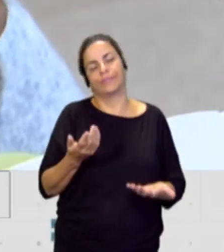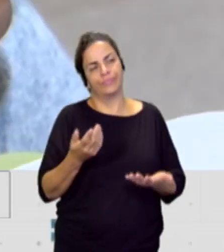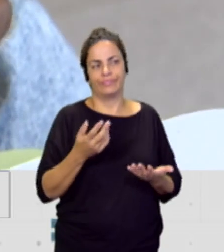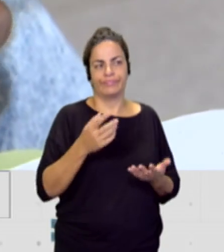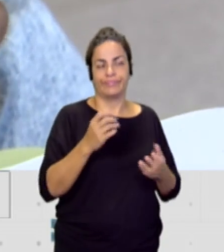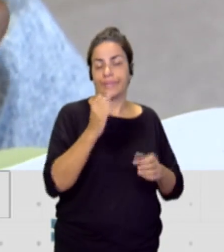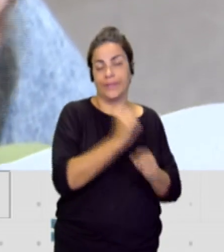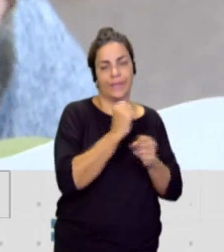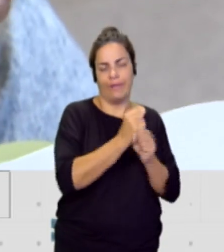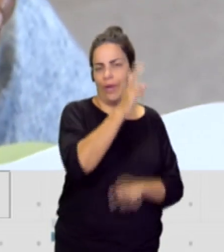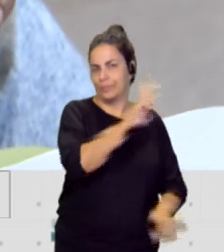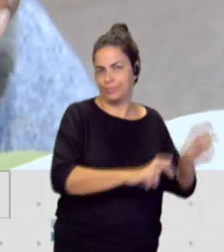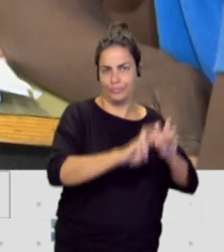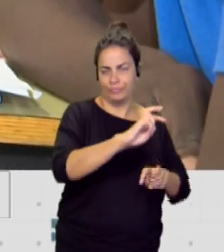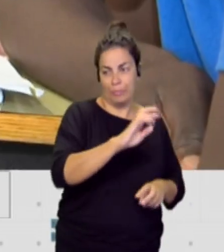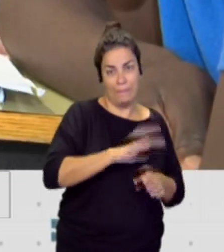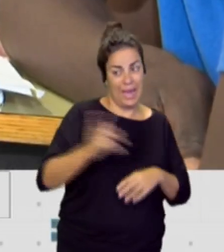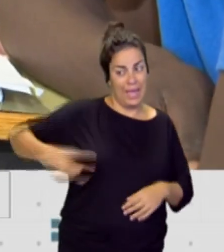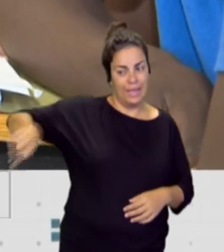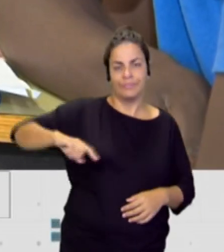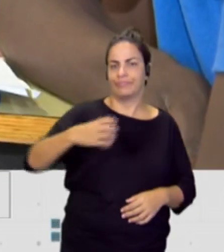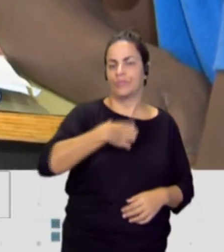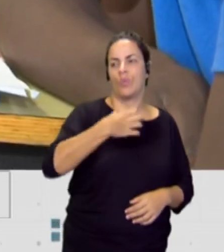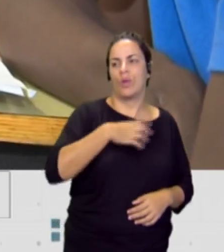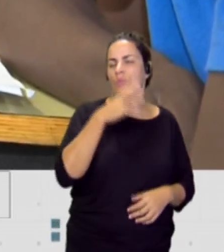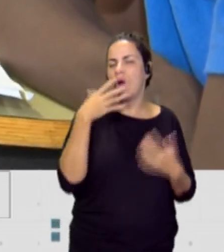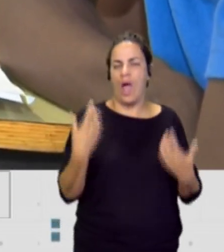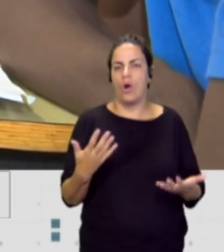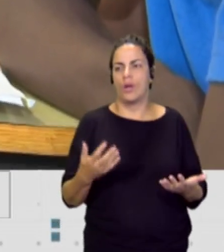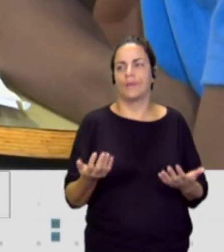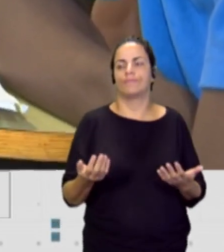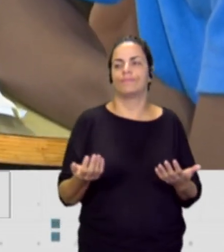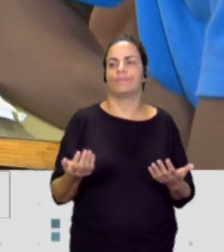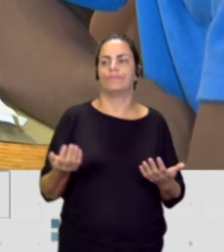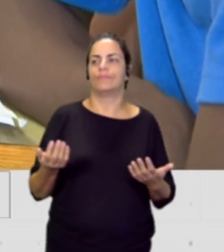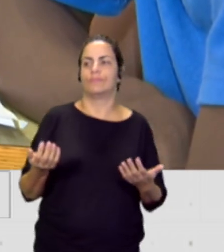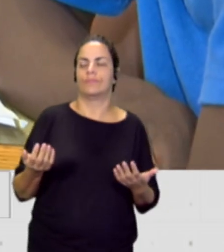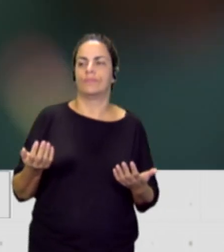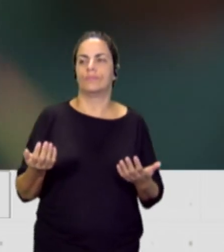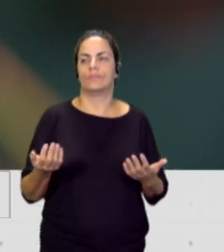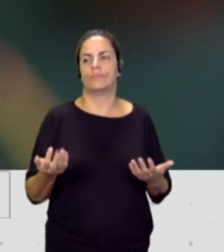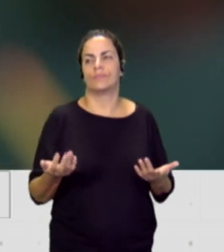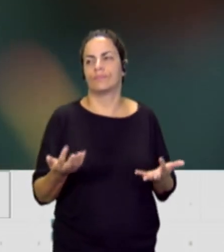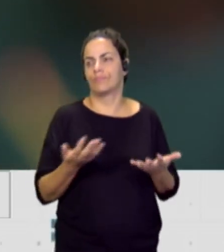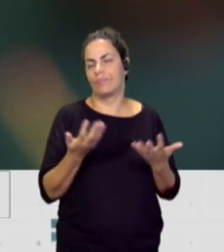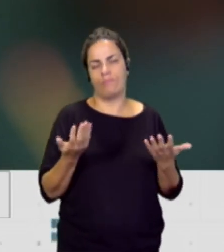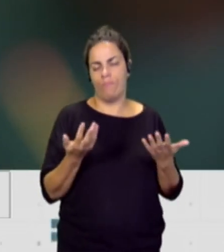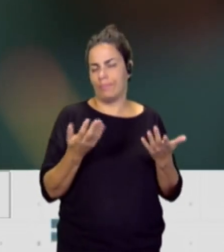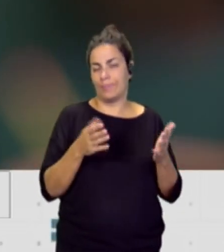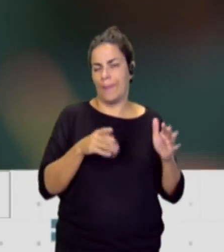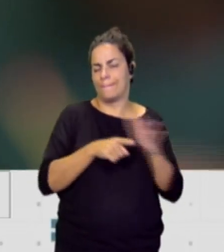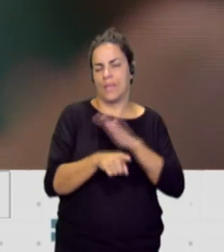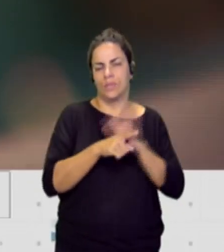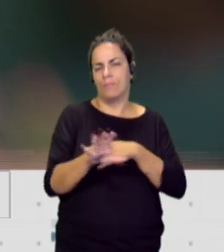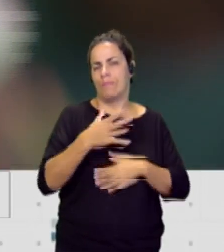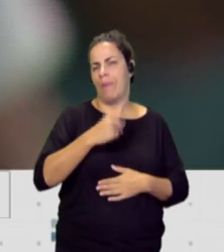trabajo porque ahora mismo con esta marabunta de burocracia los